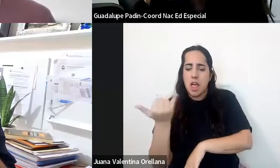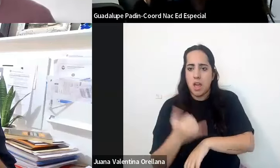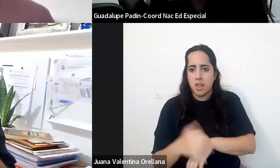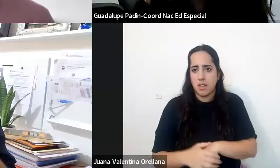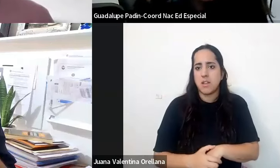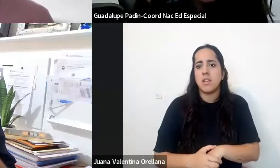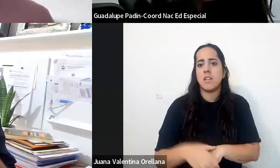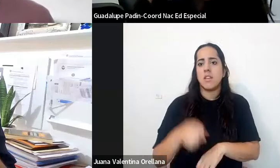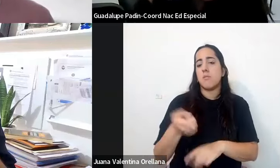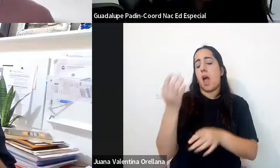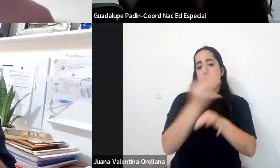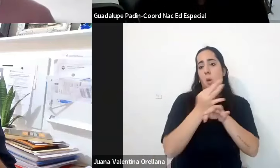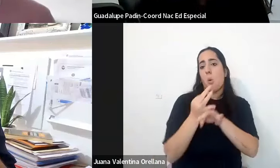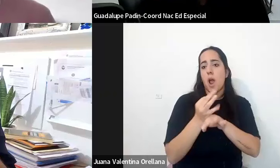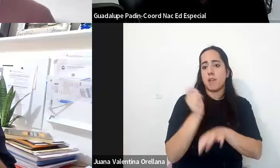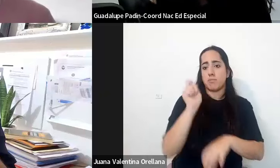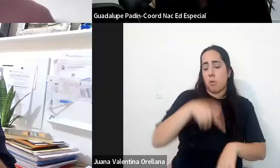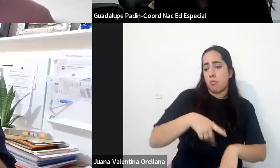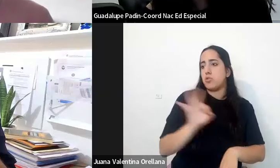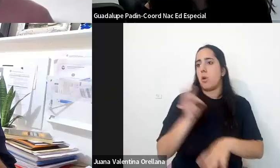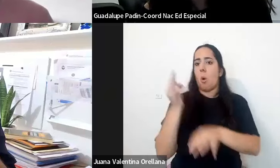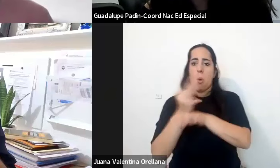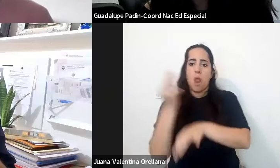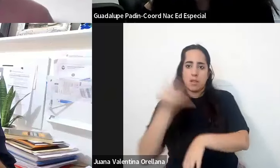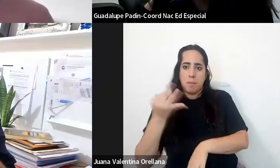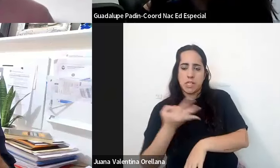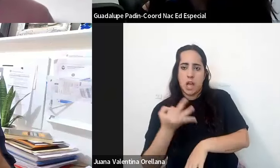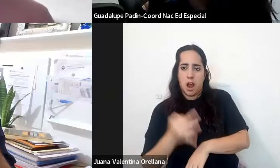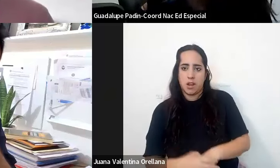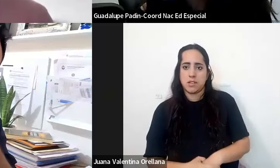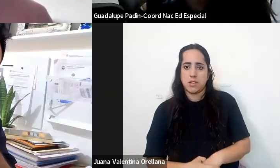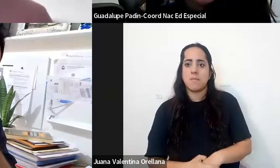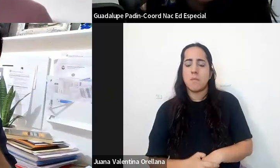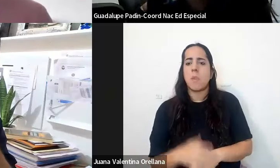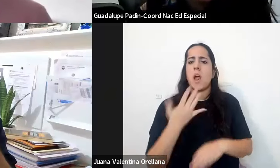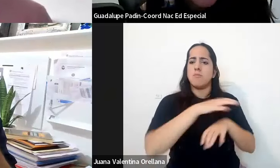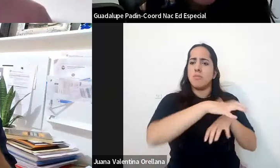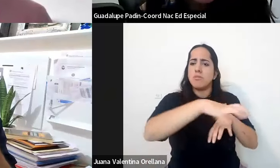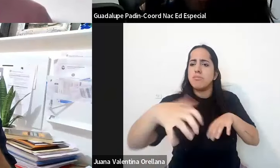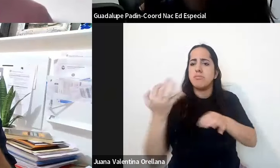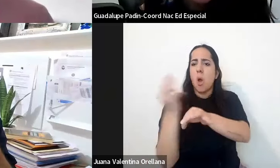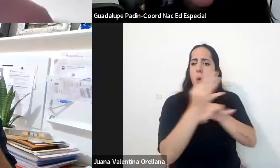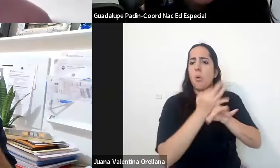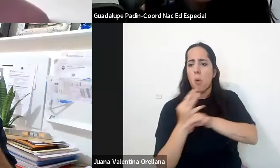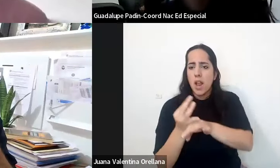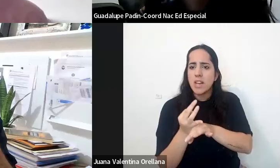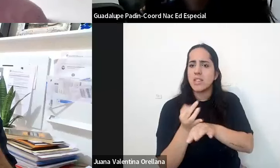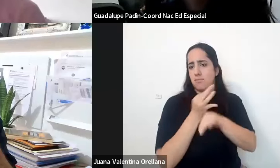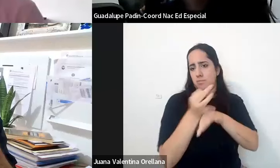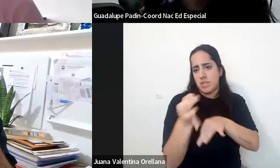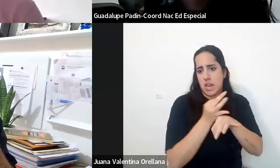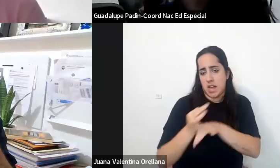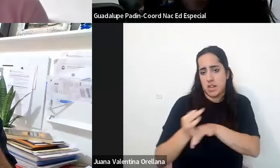regulares como en las escuelas especiales entendemos que todos los espacios todas las escuelas son espacios de enseñanza